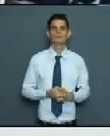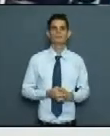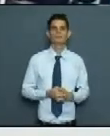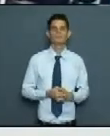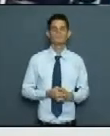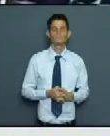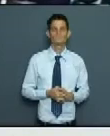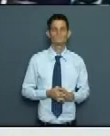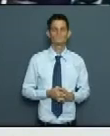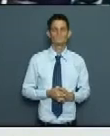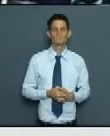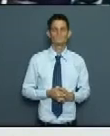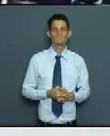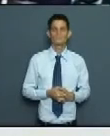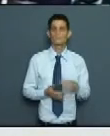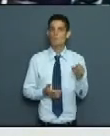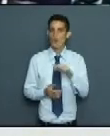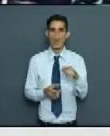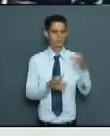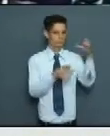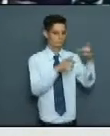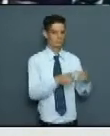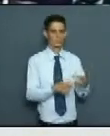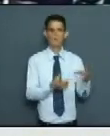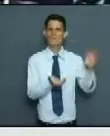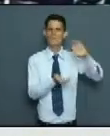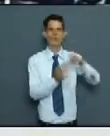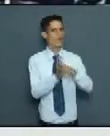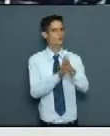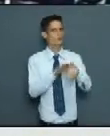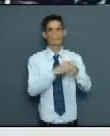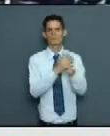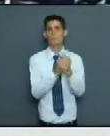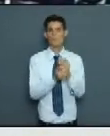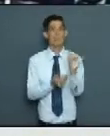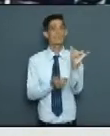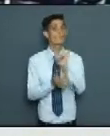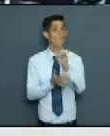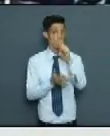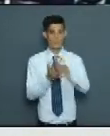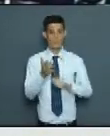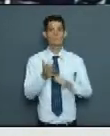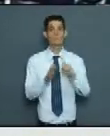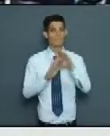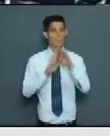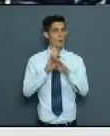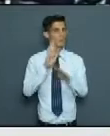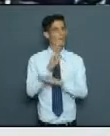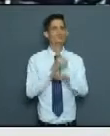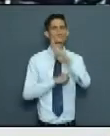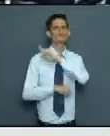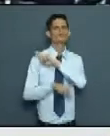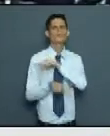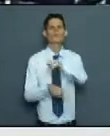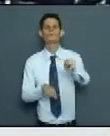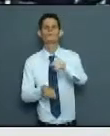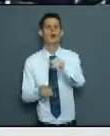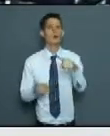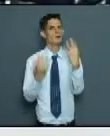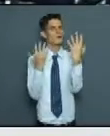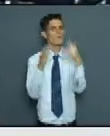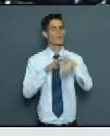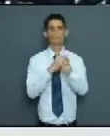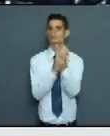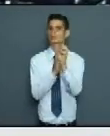con el hipoclorito como lo lleva y también por eso hay que buscar el responsable, el lavado de las